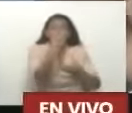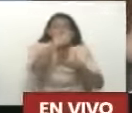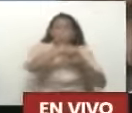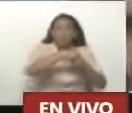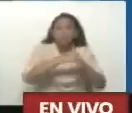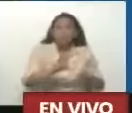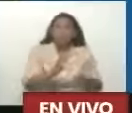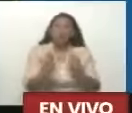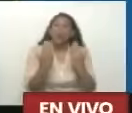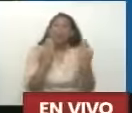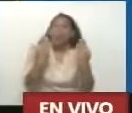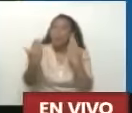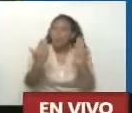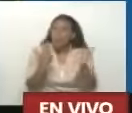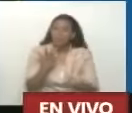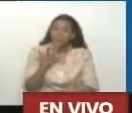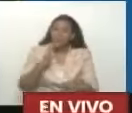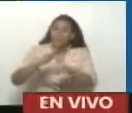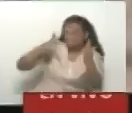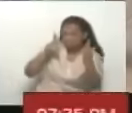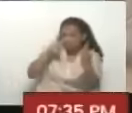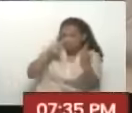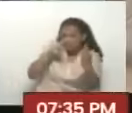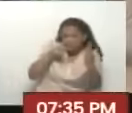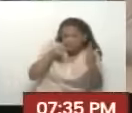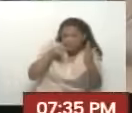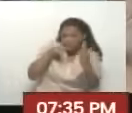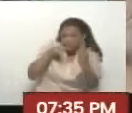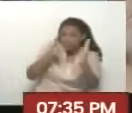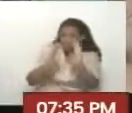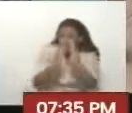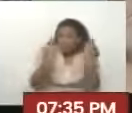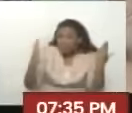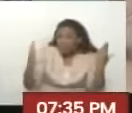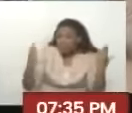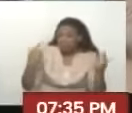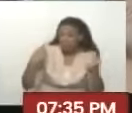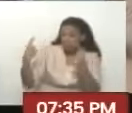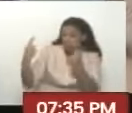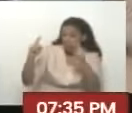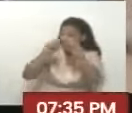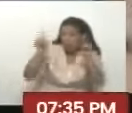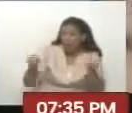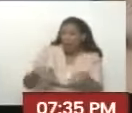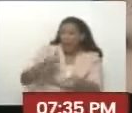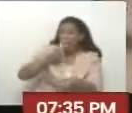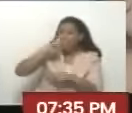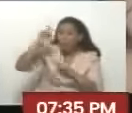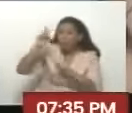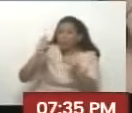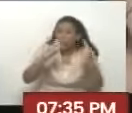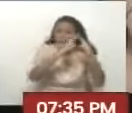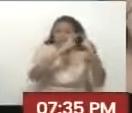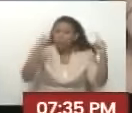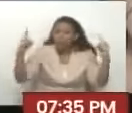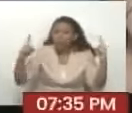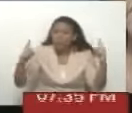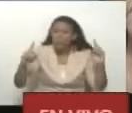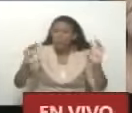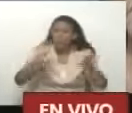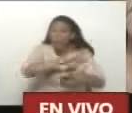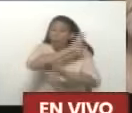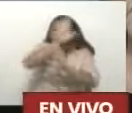te Pudiera hacer Una comparación Si me lo permite Ramonet Ahí aparece Maduro Sólidamente